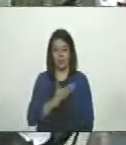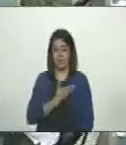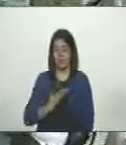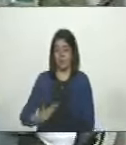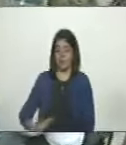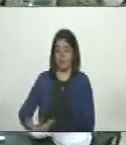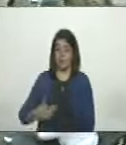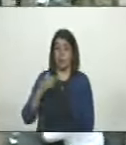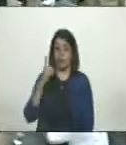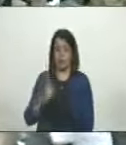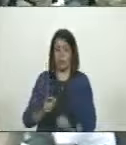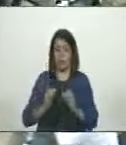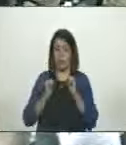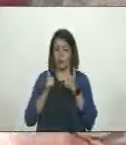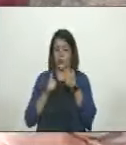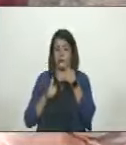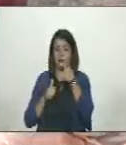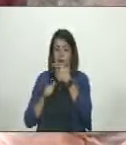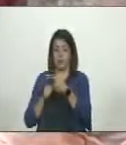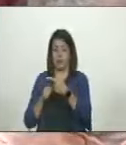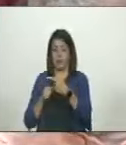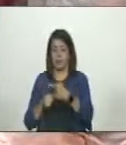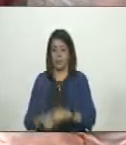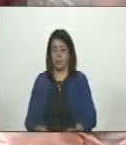Presidente, yo debo empezar por decir que